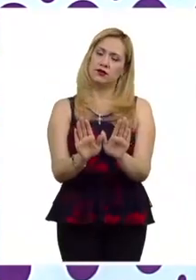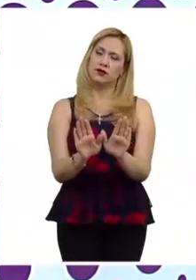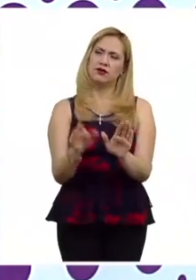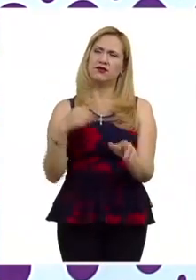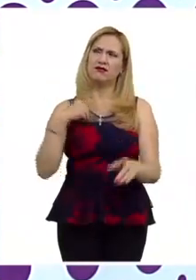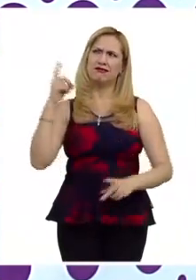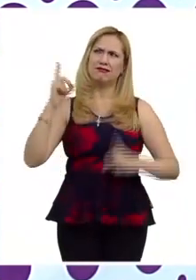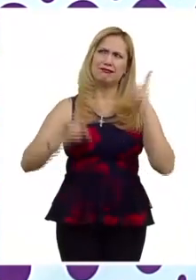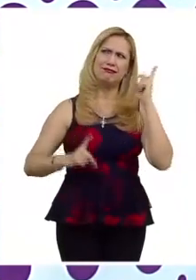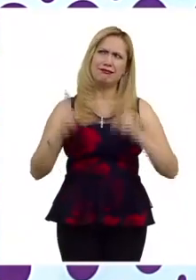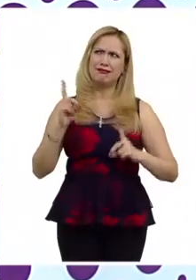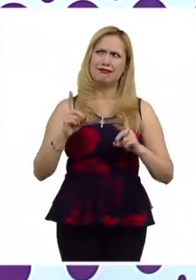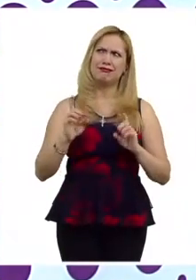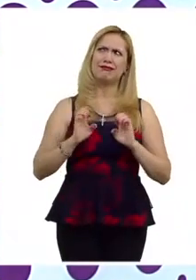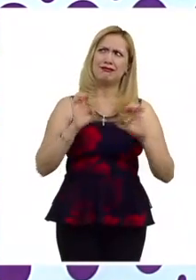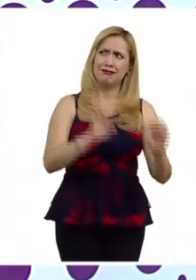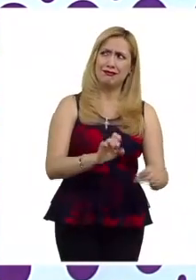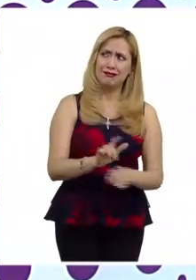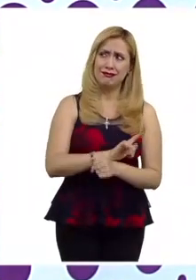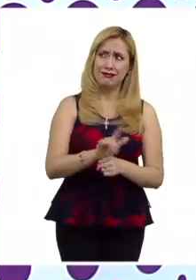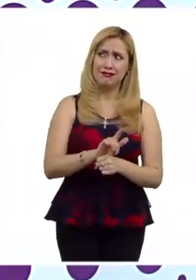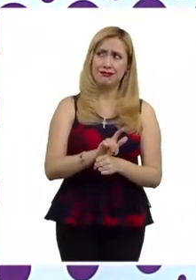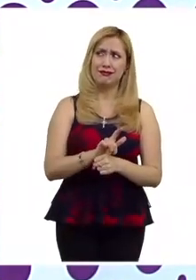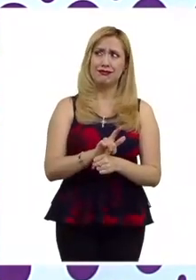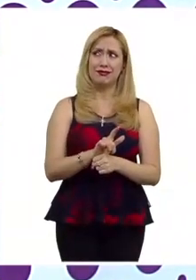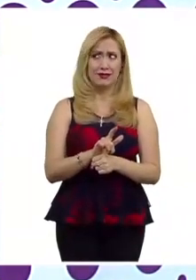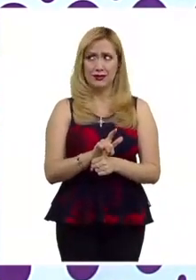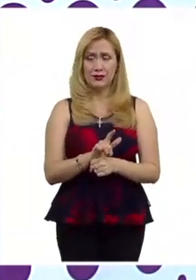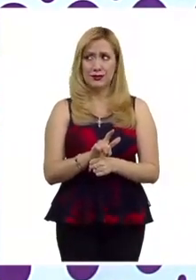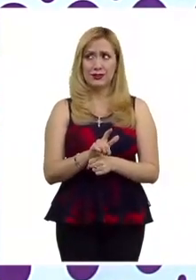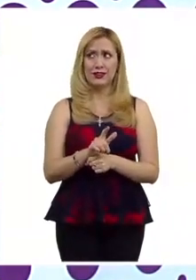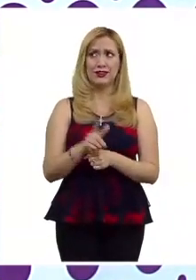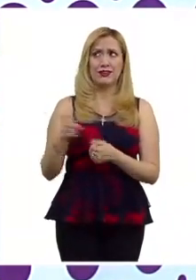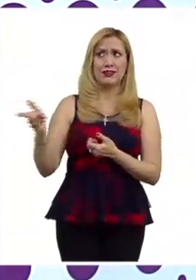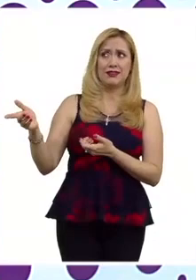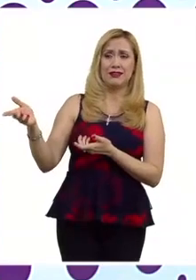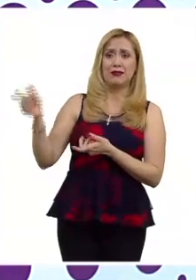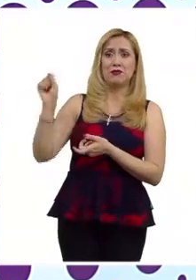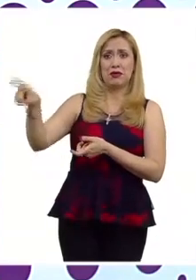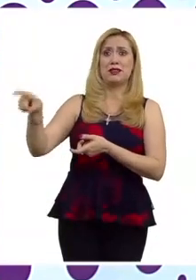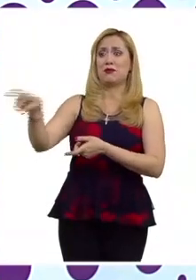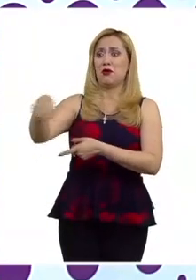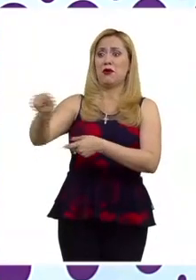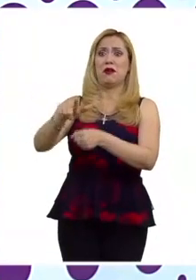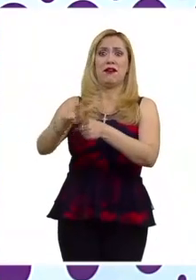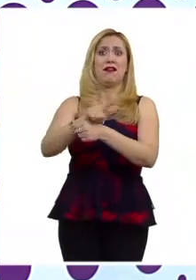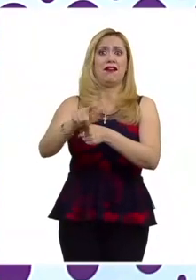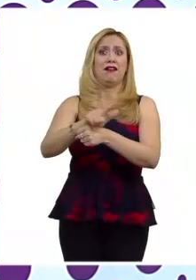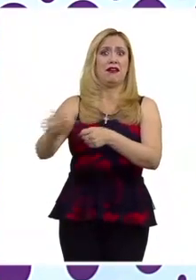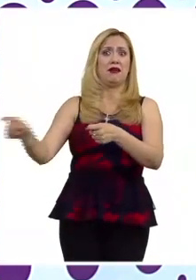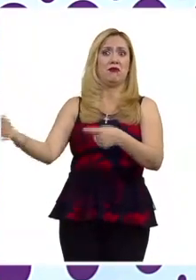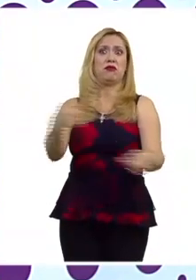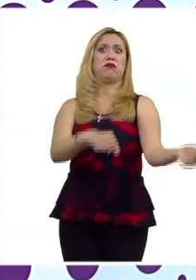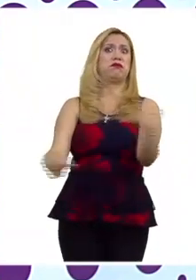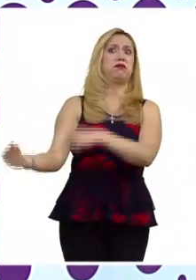era o no discurso homófobo cuando incluso entre ellos se estaban ofendiendo mediante el lenguaje homófobo, ¿no? Entonces, ¿cuál era la consecuencia ahí? ¿no?